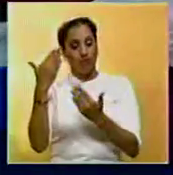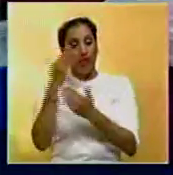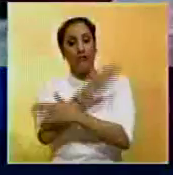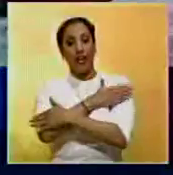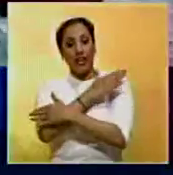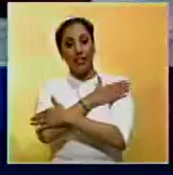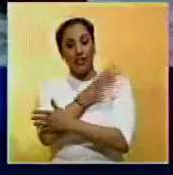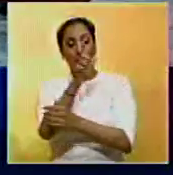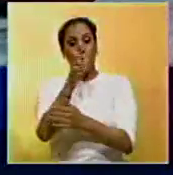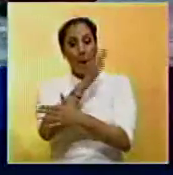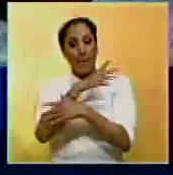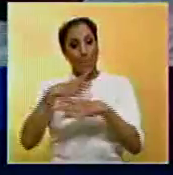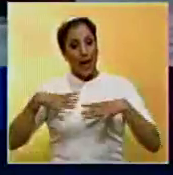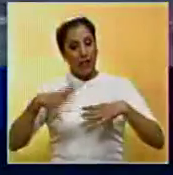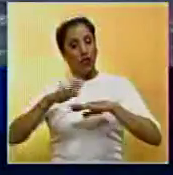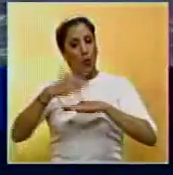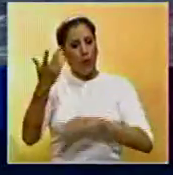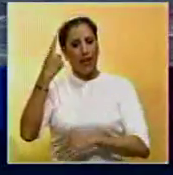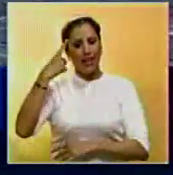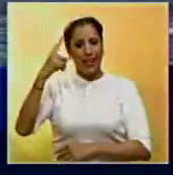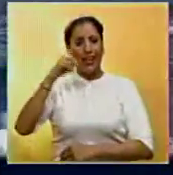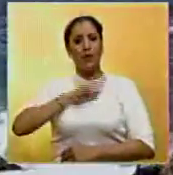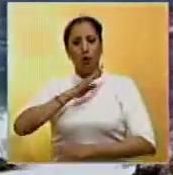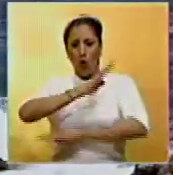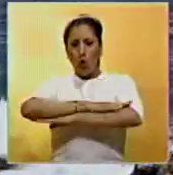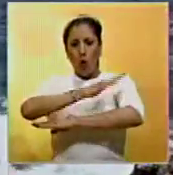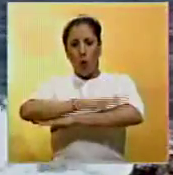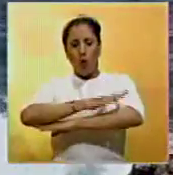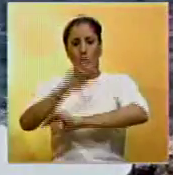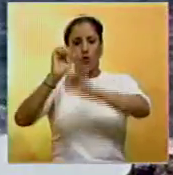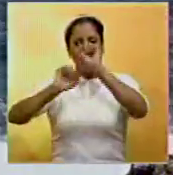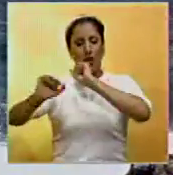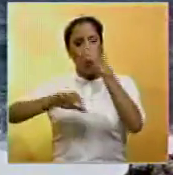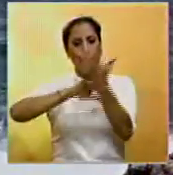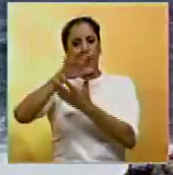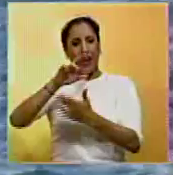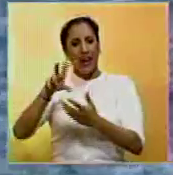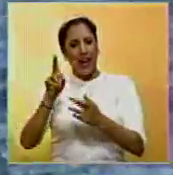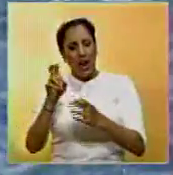felicitó a los vacacionistas ya que a su juicio su comportamiento evitó situaciones irregulares.